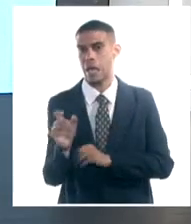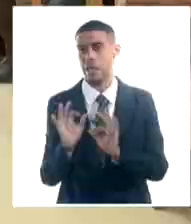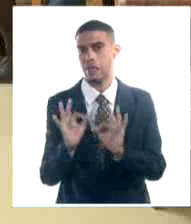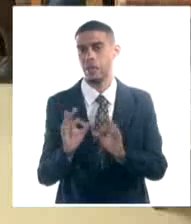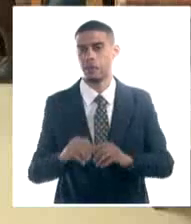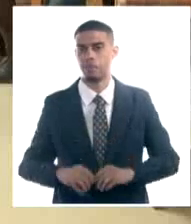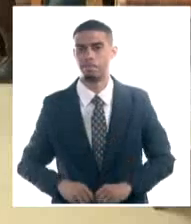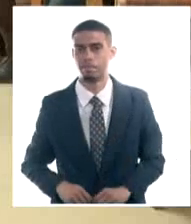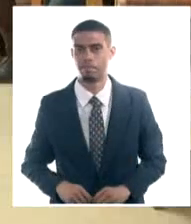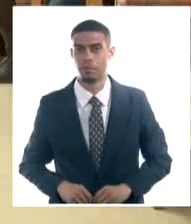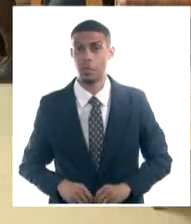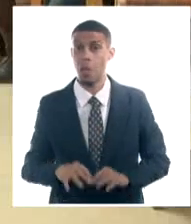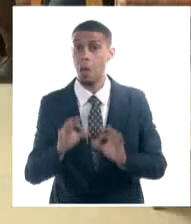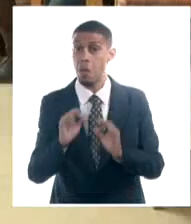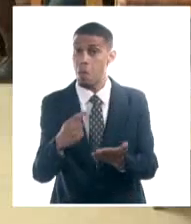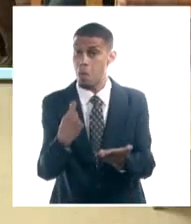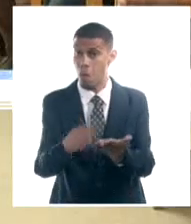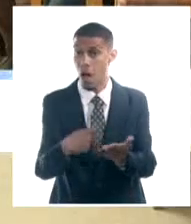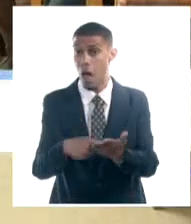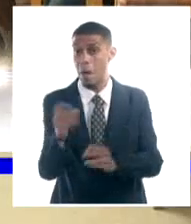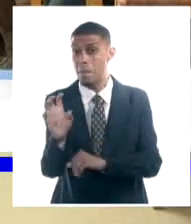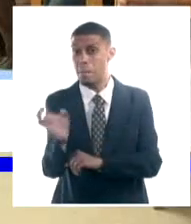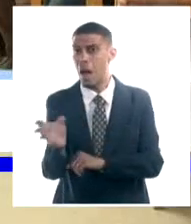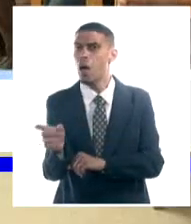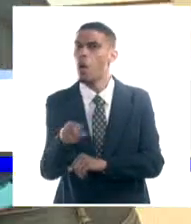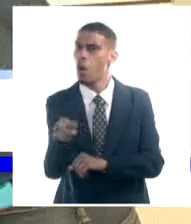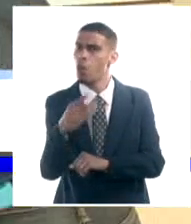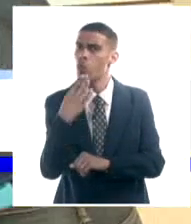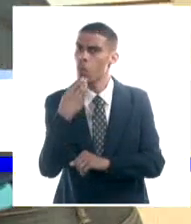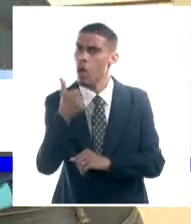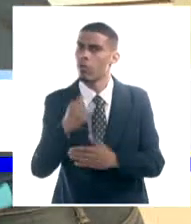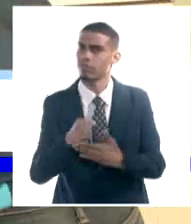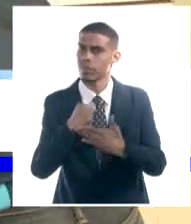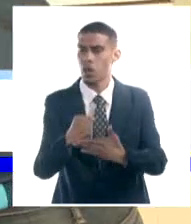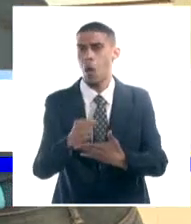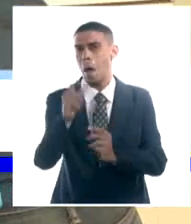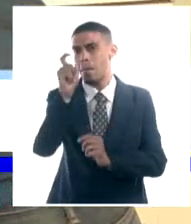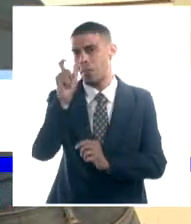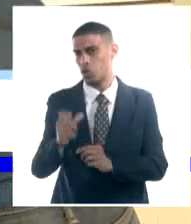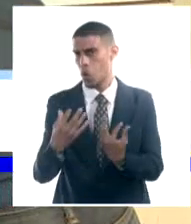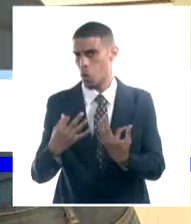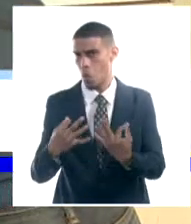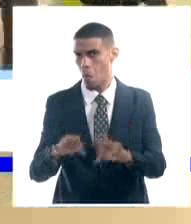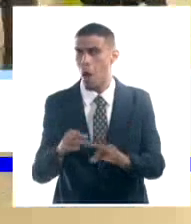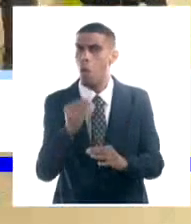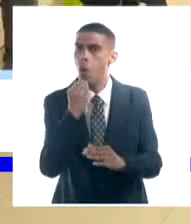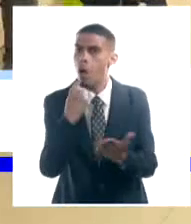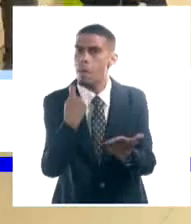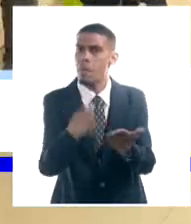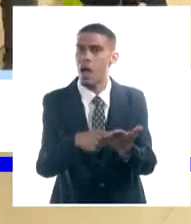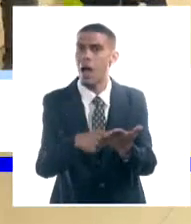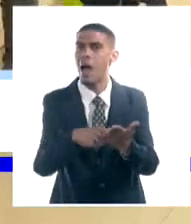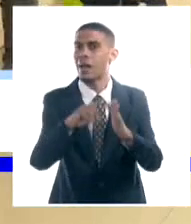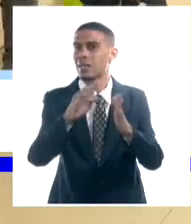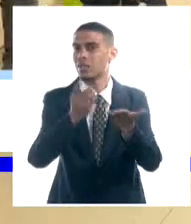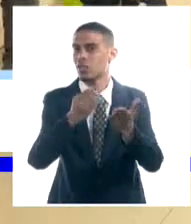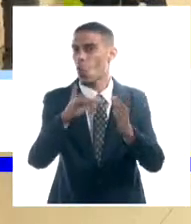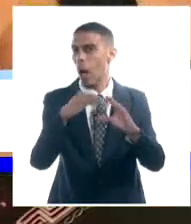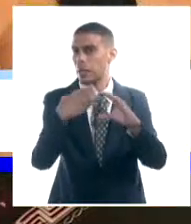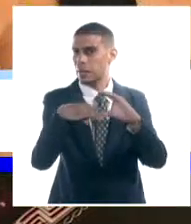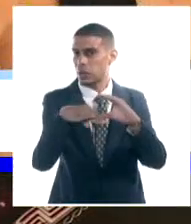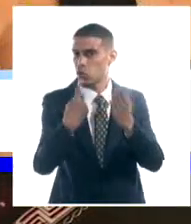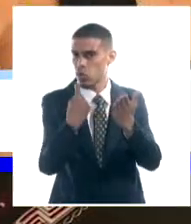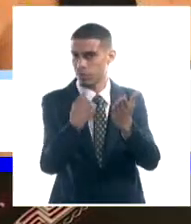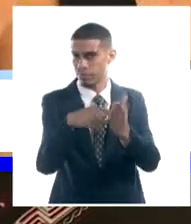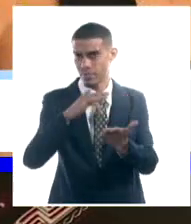La bonificación de los bancos beneficia a personas naturales que paguen electrónicamente mediante servicio de POS o